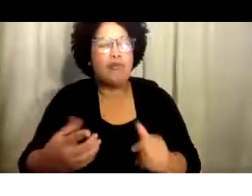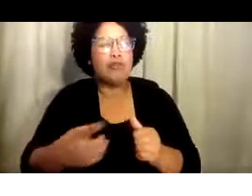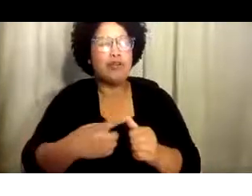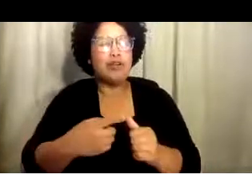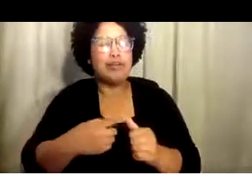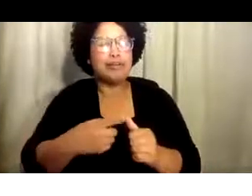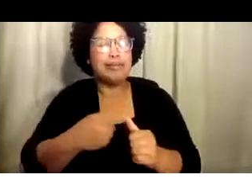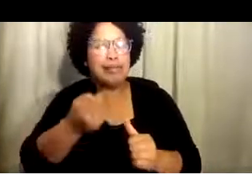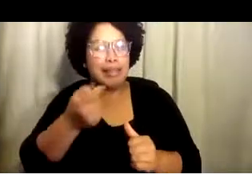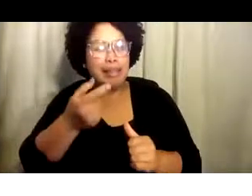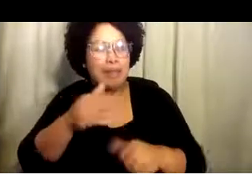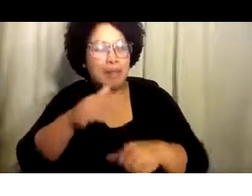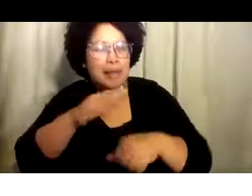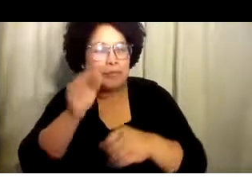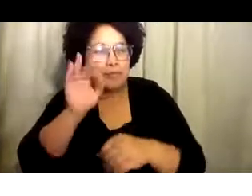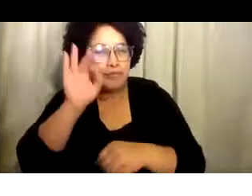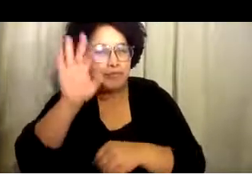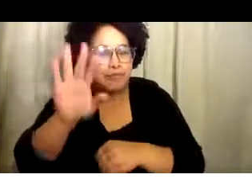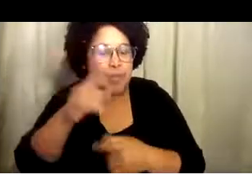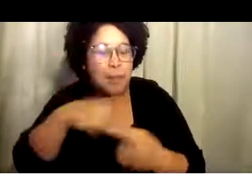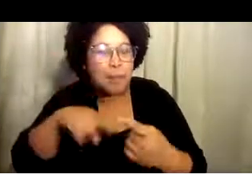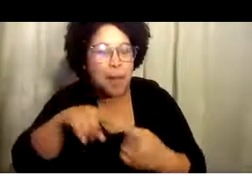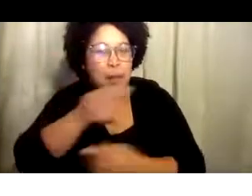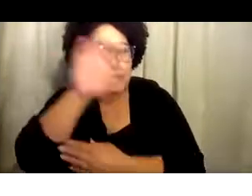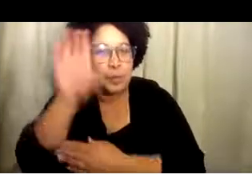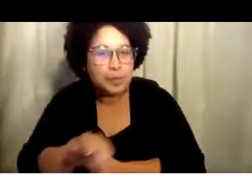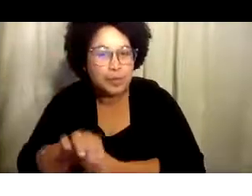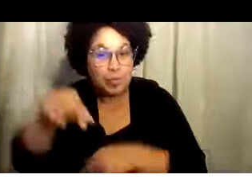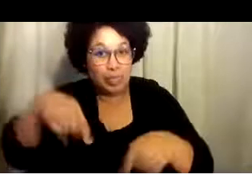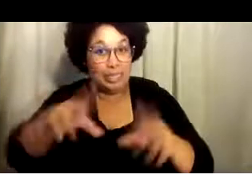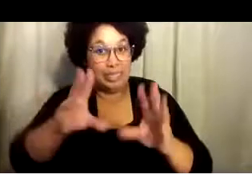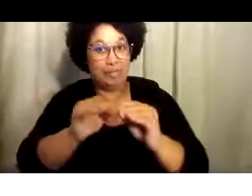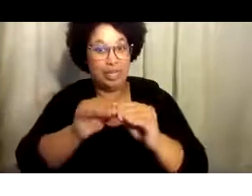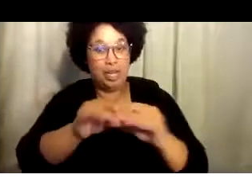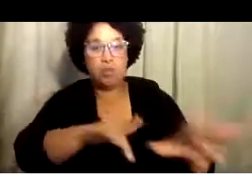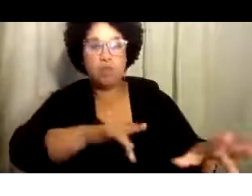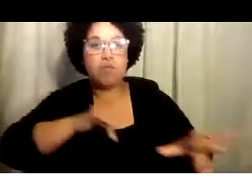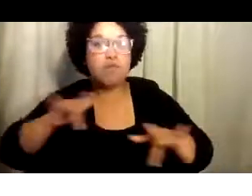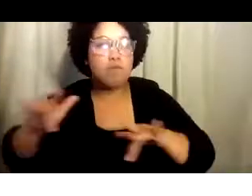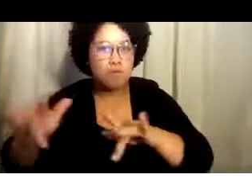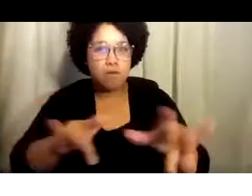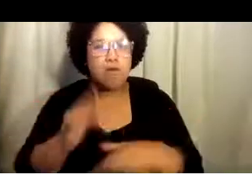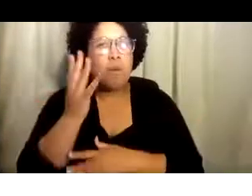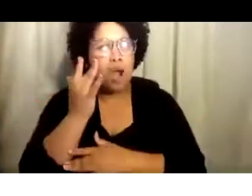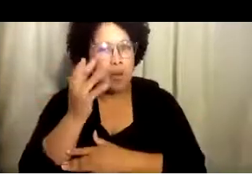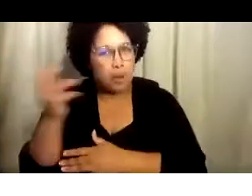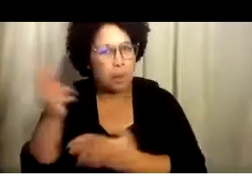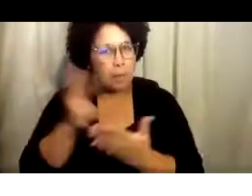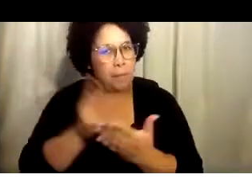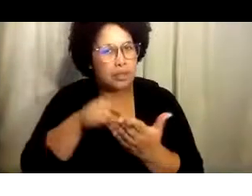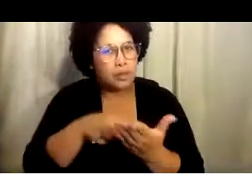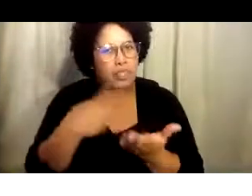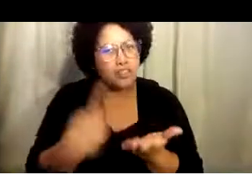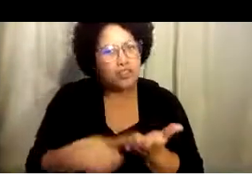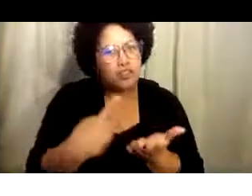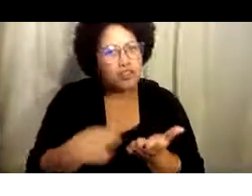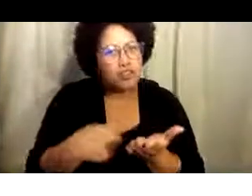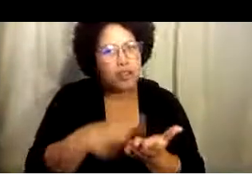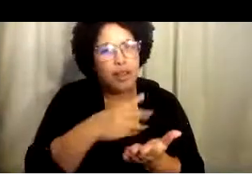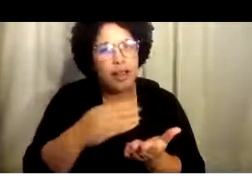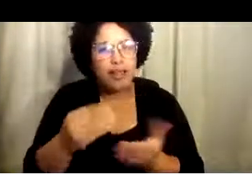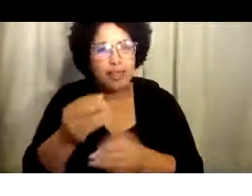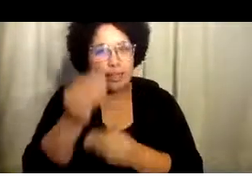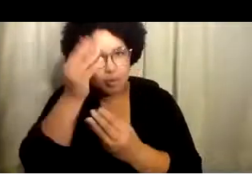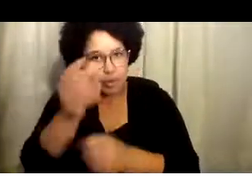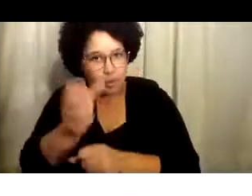Algo para saber con respecto al Zoom antes de empezar. Esta junta se está haciendo grabada para que podamos volver a